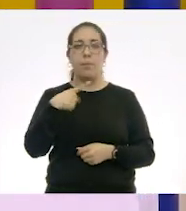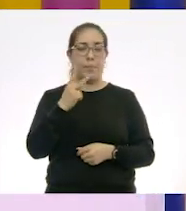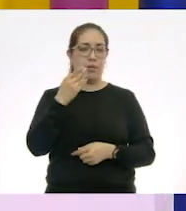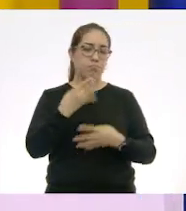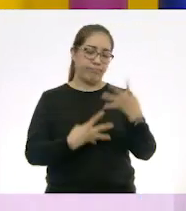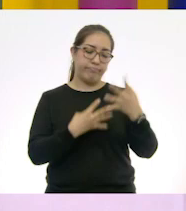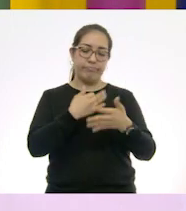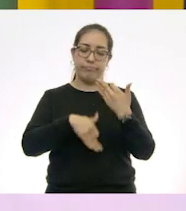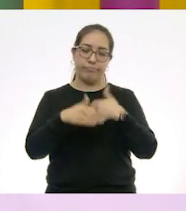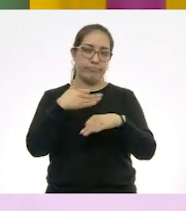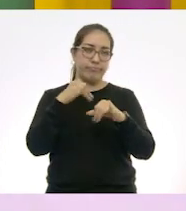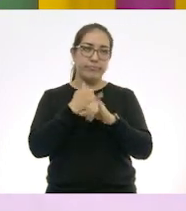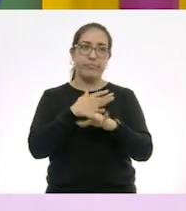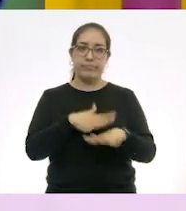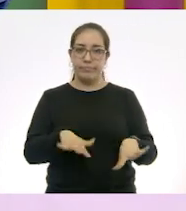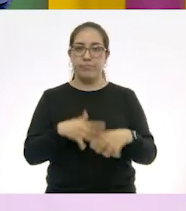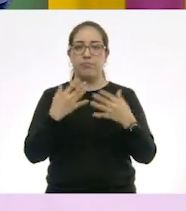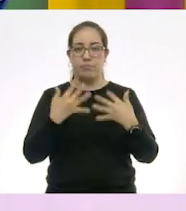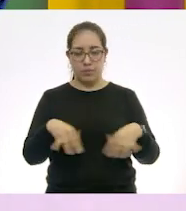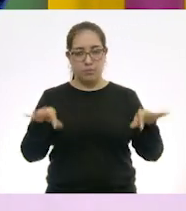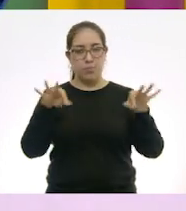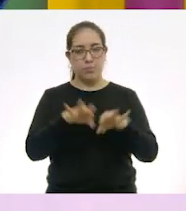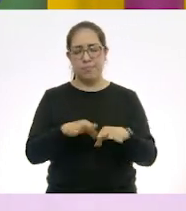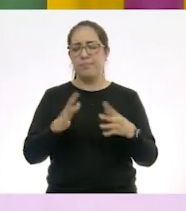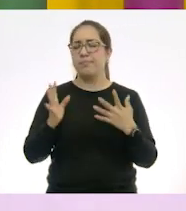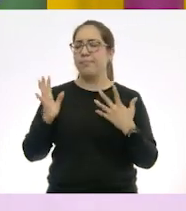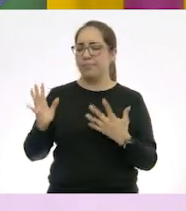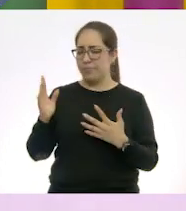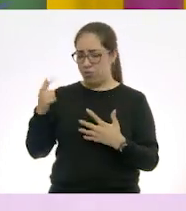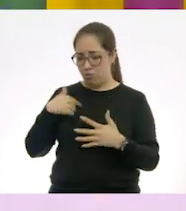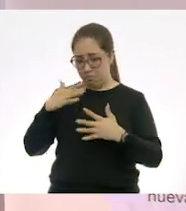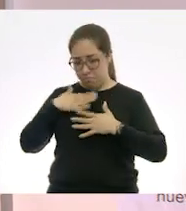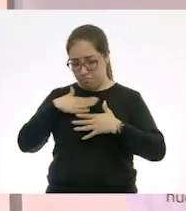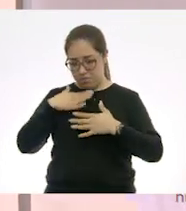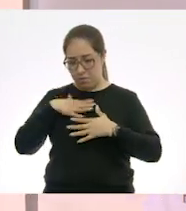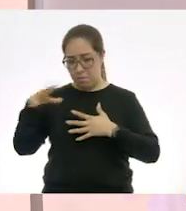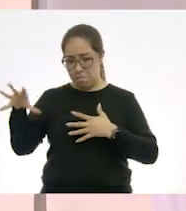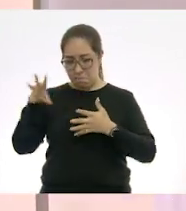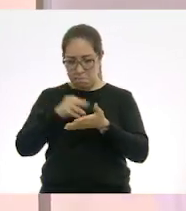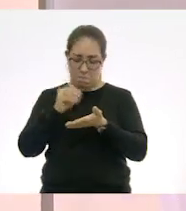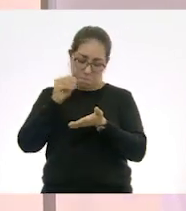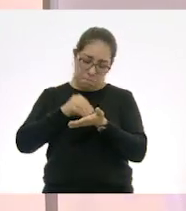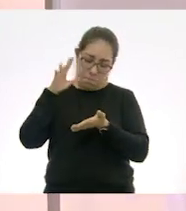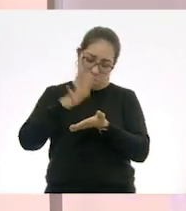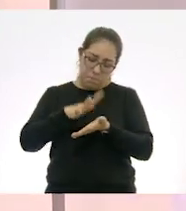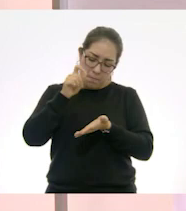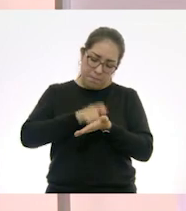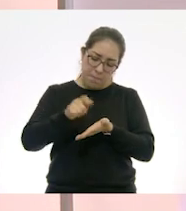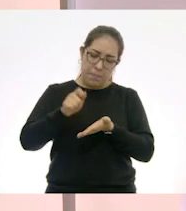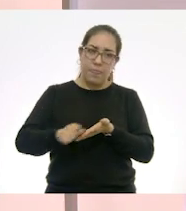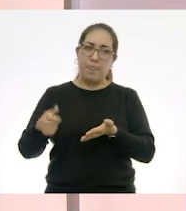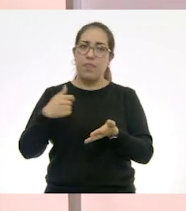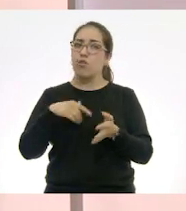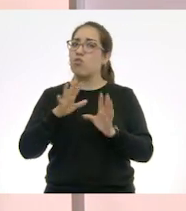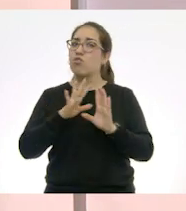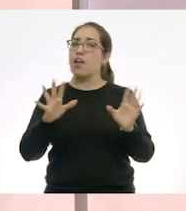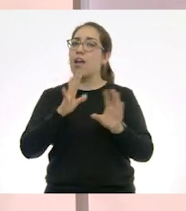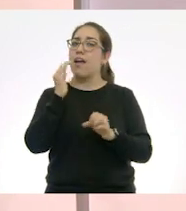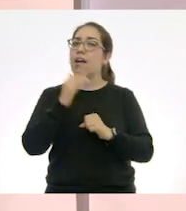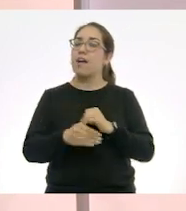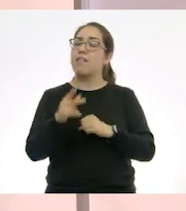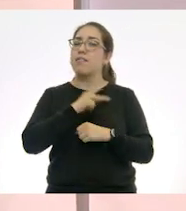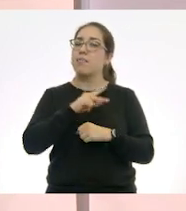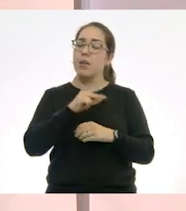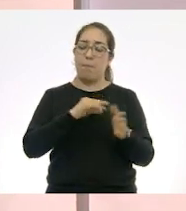importantes. Sí, sí. Entonces, yo hago mi ficha. Perfecto. Y yo ya terminé con la mía